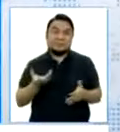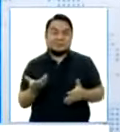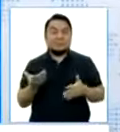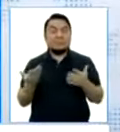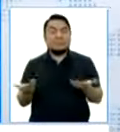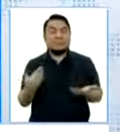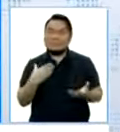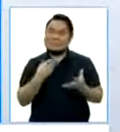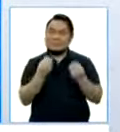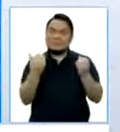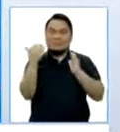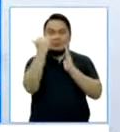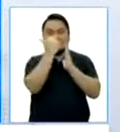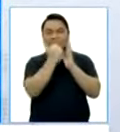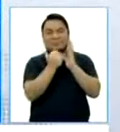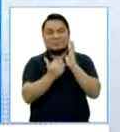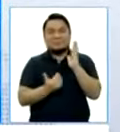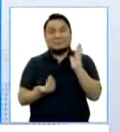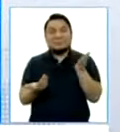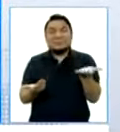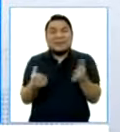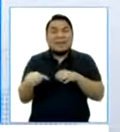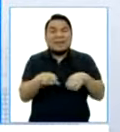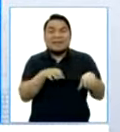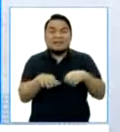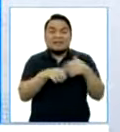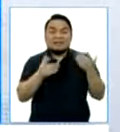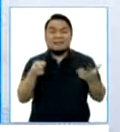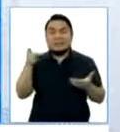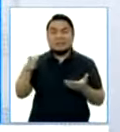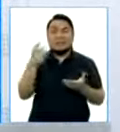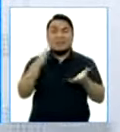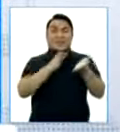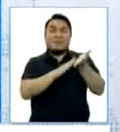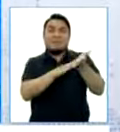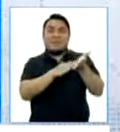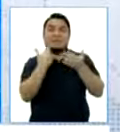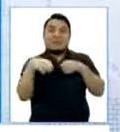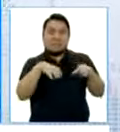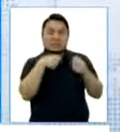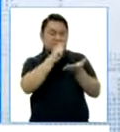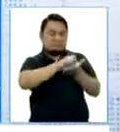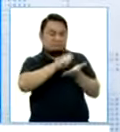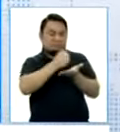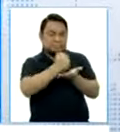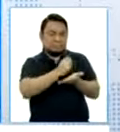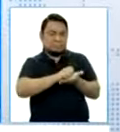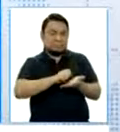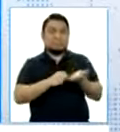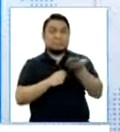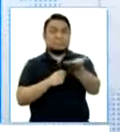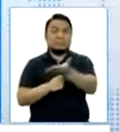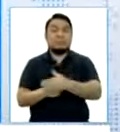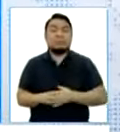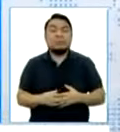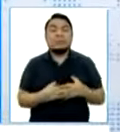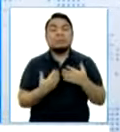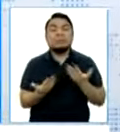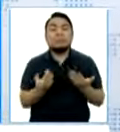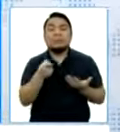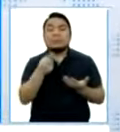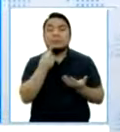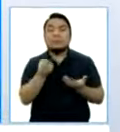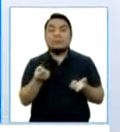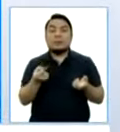estilo, le puedo hacer una larga lista de acciones que ha hecho la Defensoría. Nada de esto lo podría hacer si es que le quitan esta